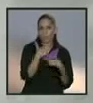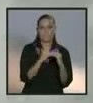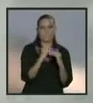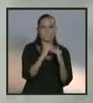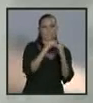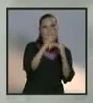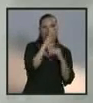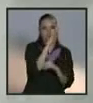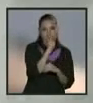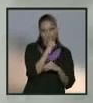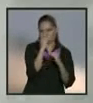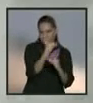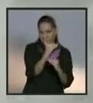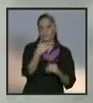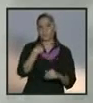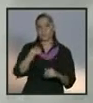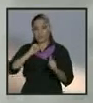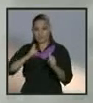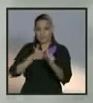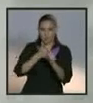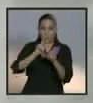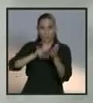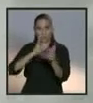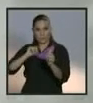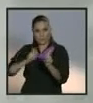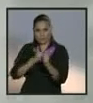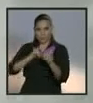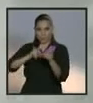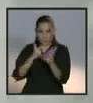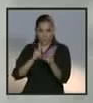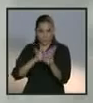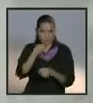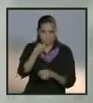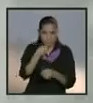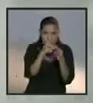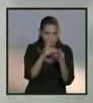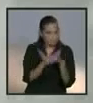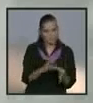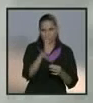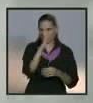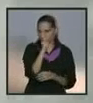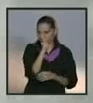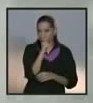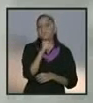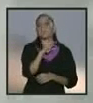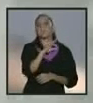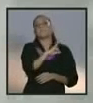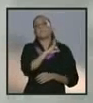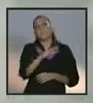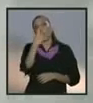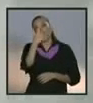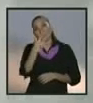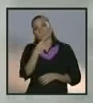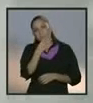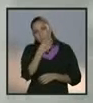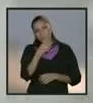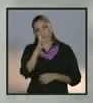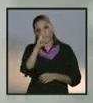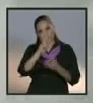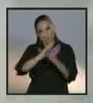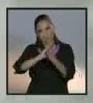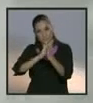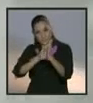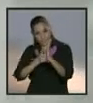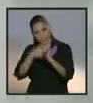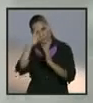ser consecutivas. La candidata, los candidatos, utilizarán libremente los ocho minutos y 30 segundos que tienen